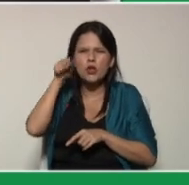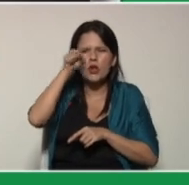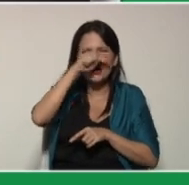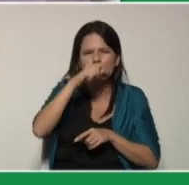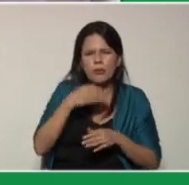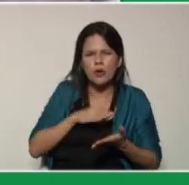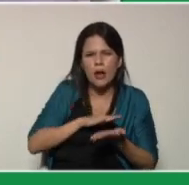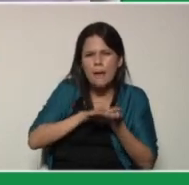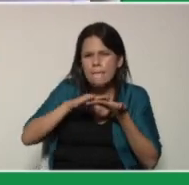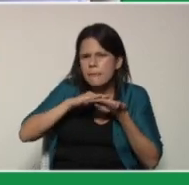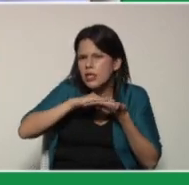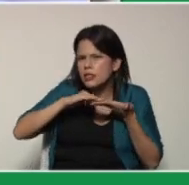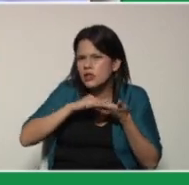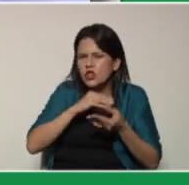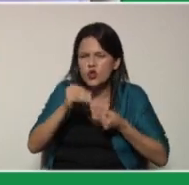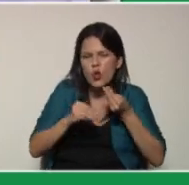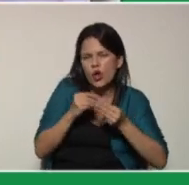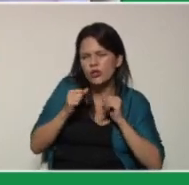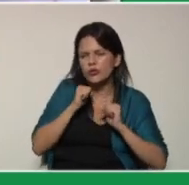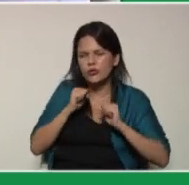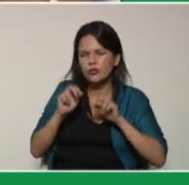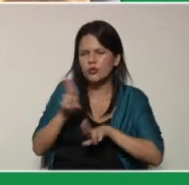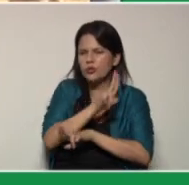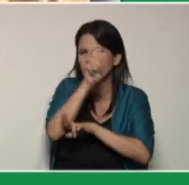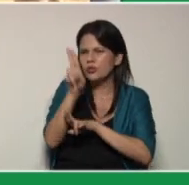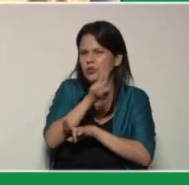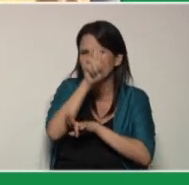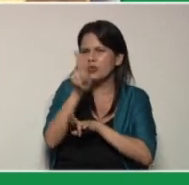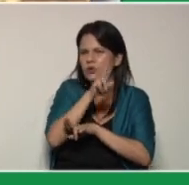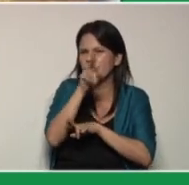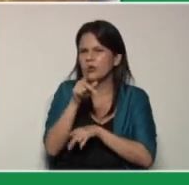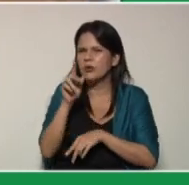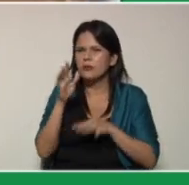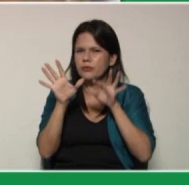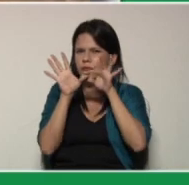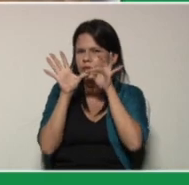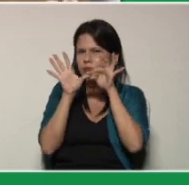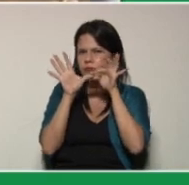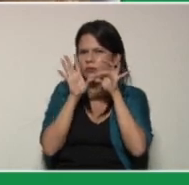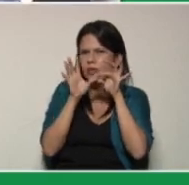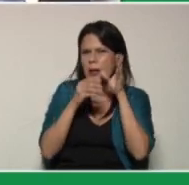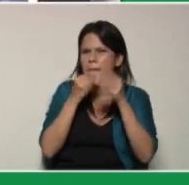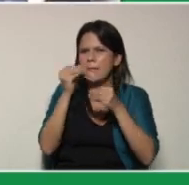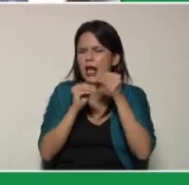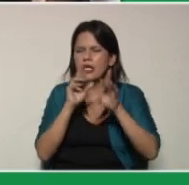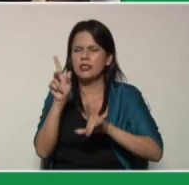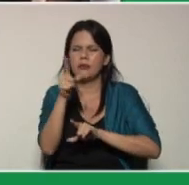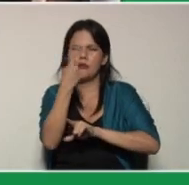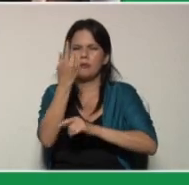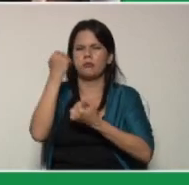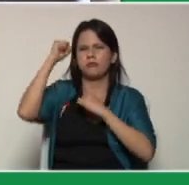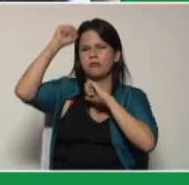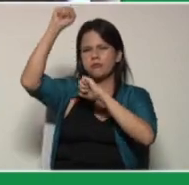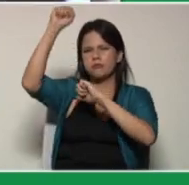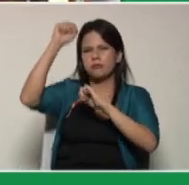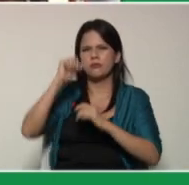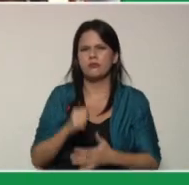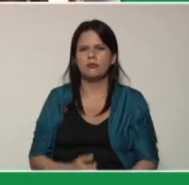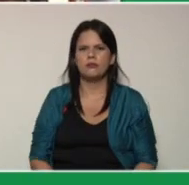el piso yo hago deslizar utilizando mi dedo pulgar para ser el primero en ganar.